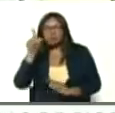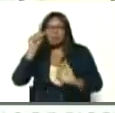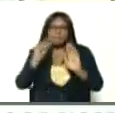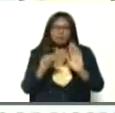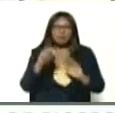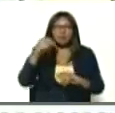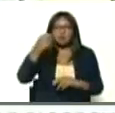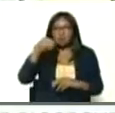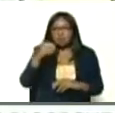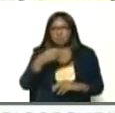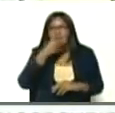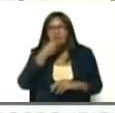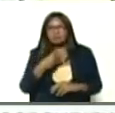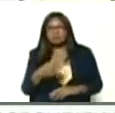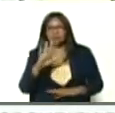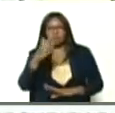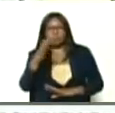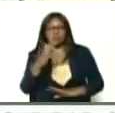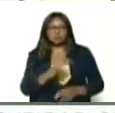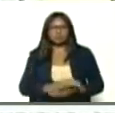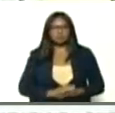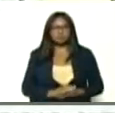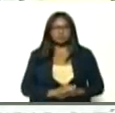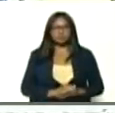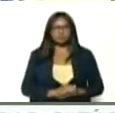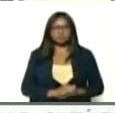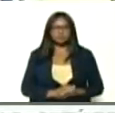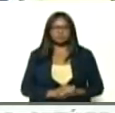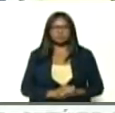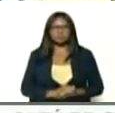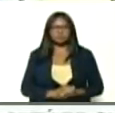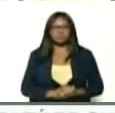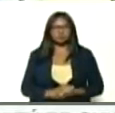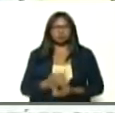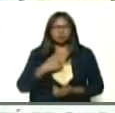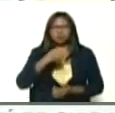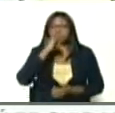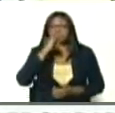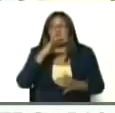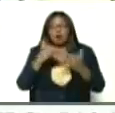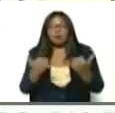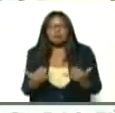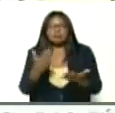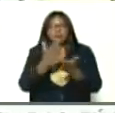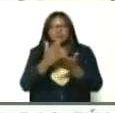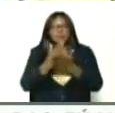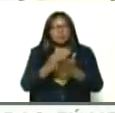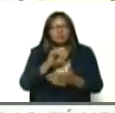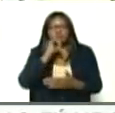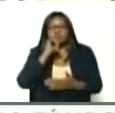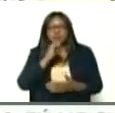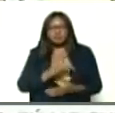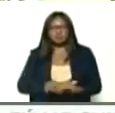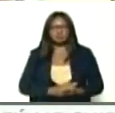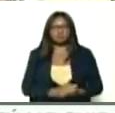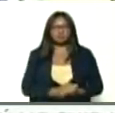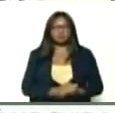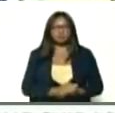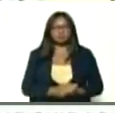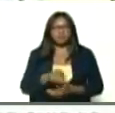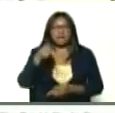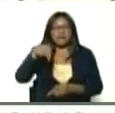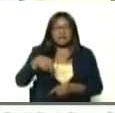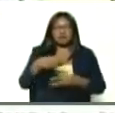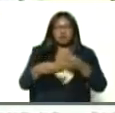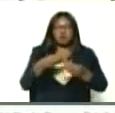de noviembre, diciembre, yo he estado informándoles a ustedes siempre, aquí como